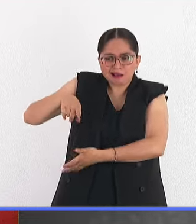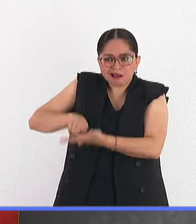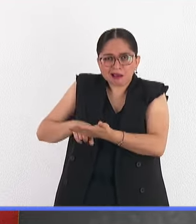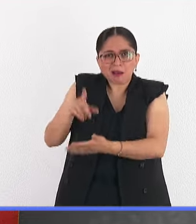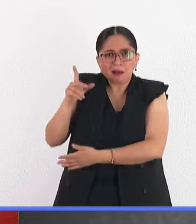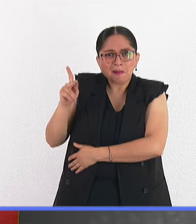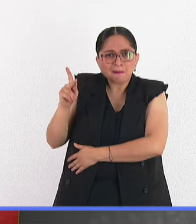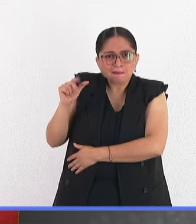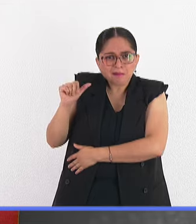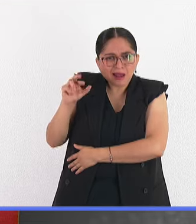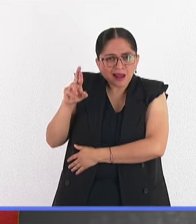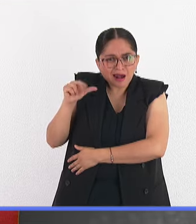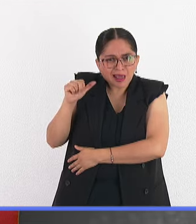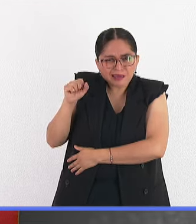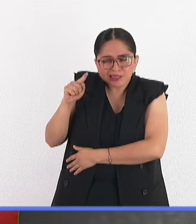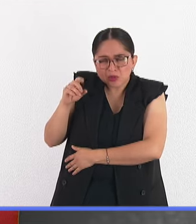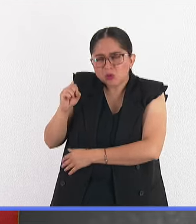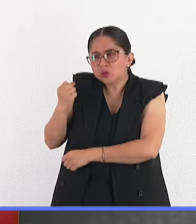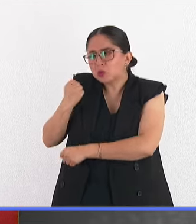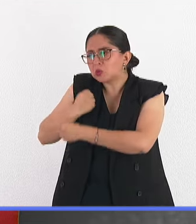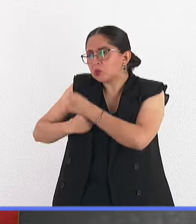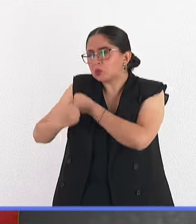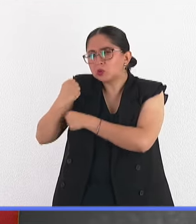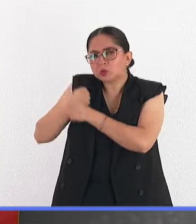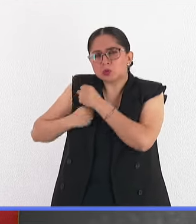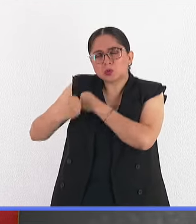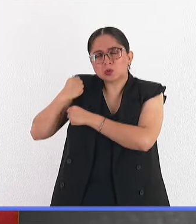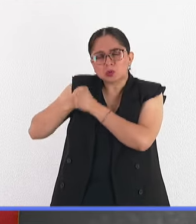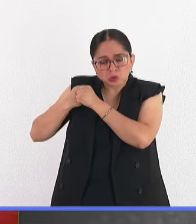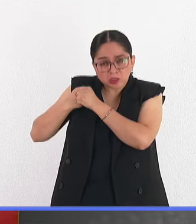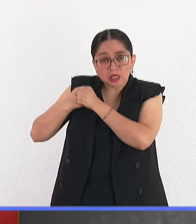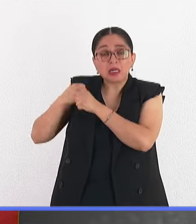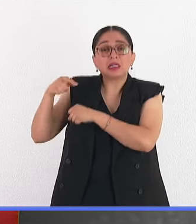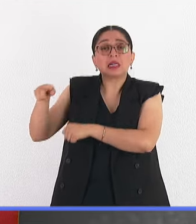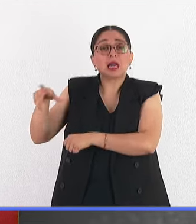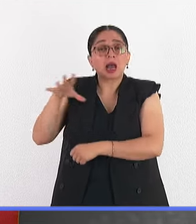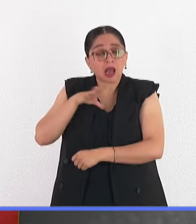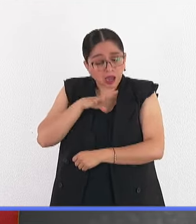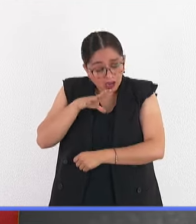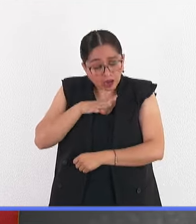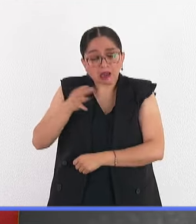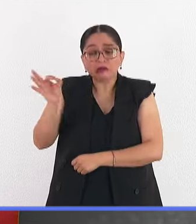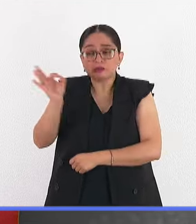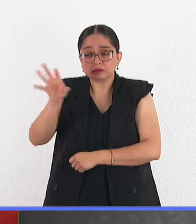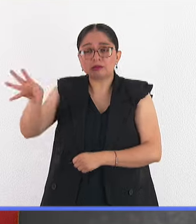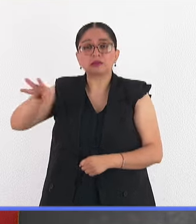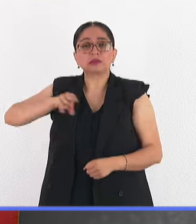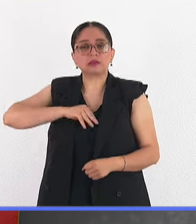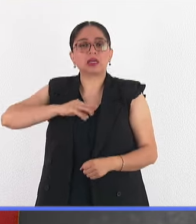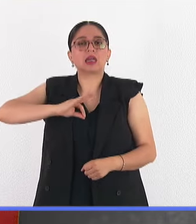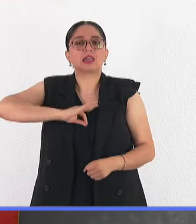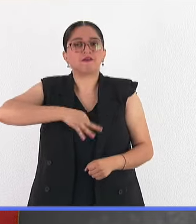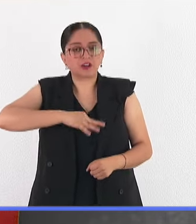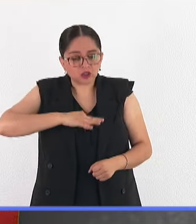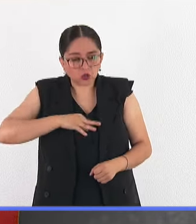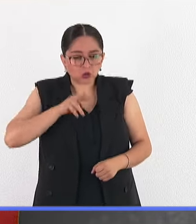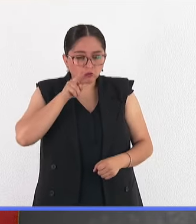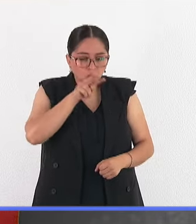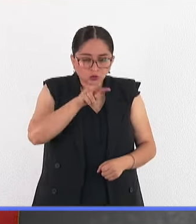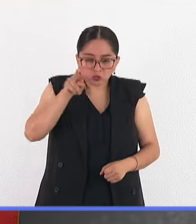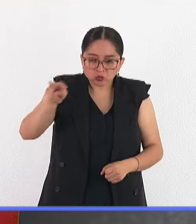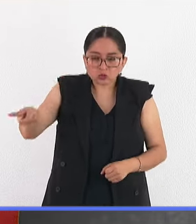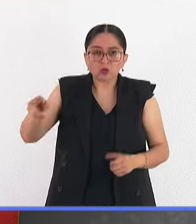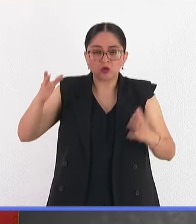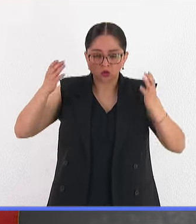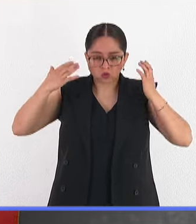Hace miles de años. Hace tenían probablemente infección por los daños que han observado en estas momias